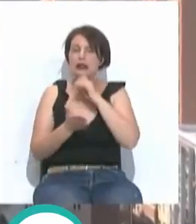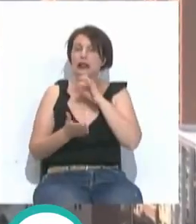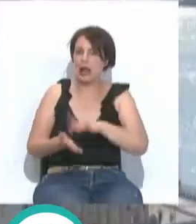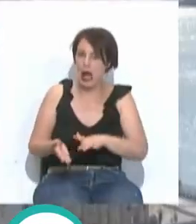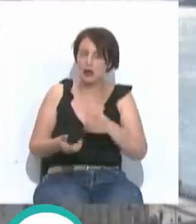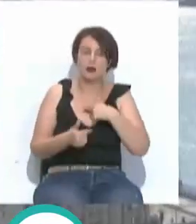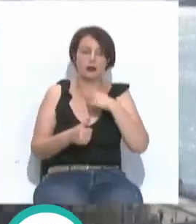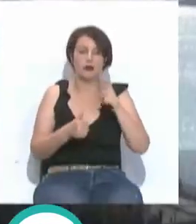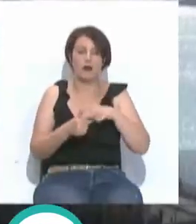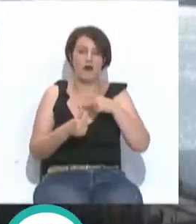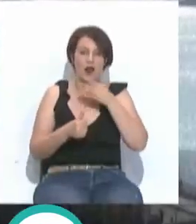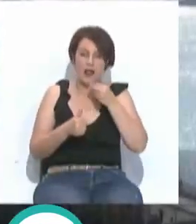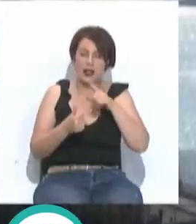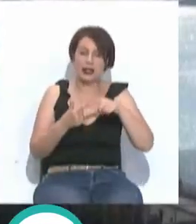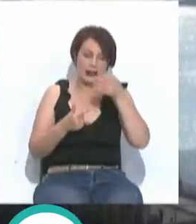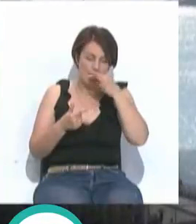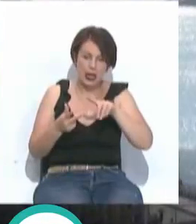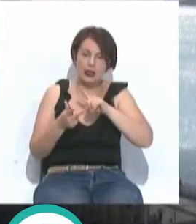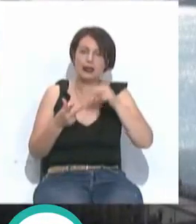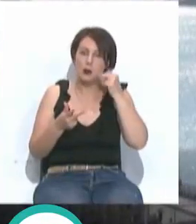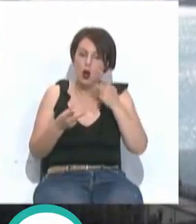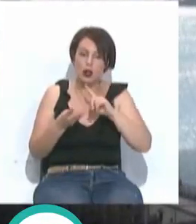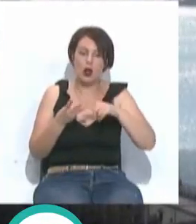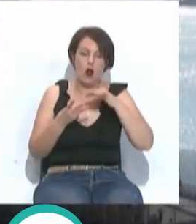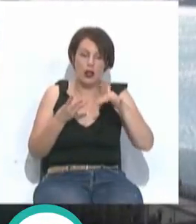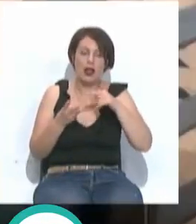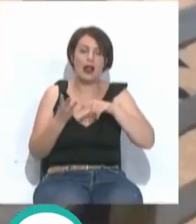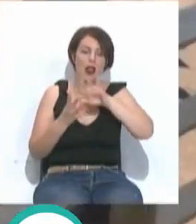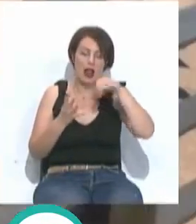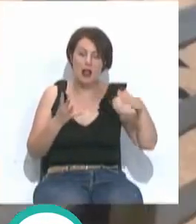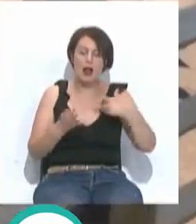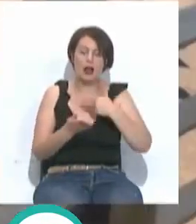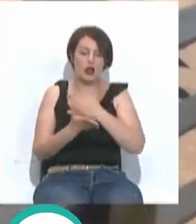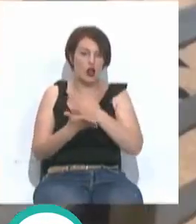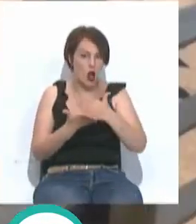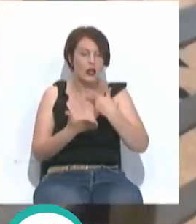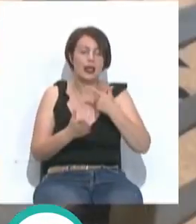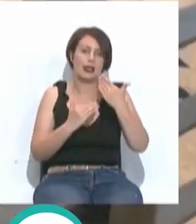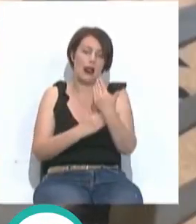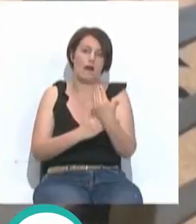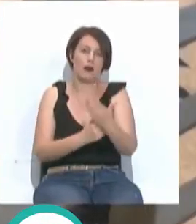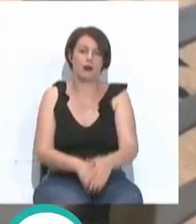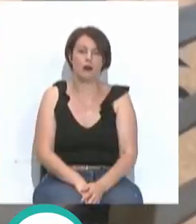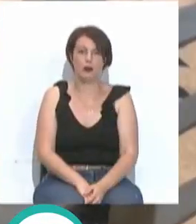las ciudades de Barbate, Chiclana, Chipiona, Conil, Grazalema, Rota y Tarifa.